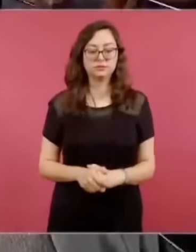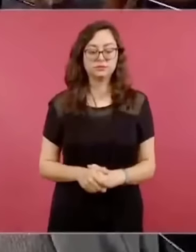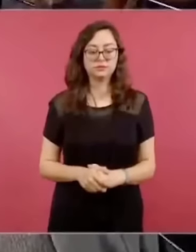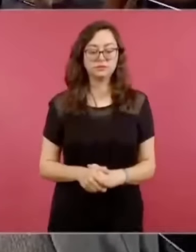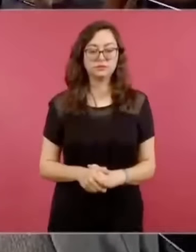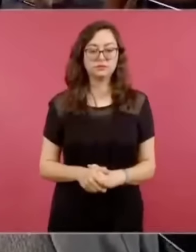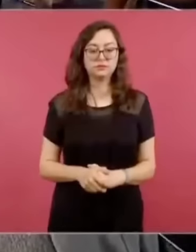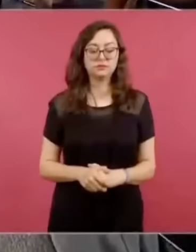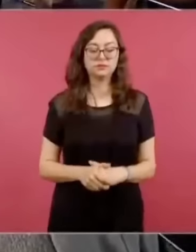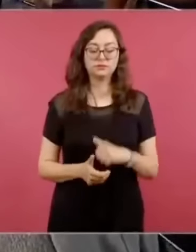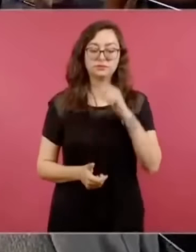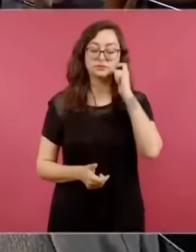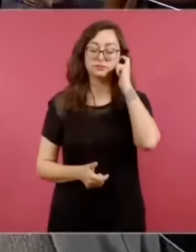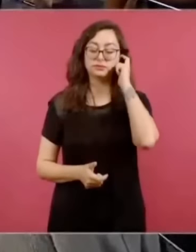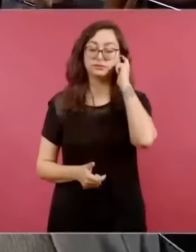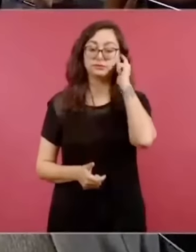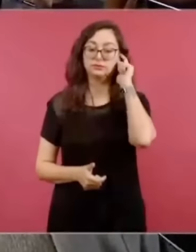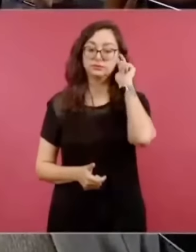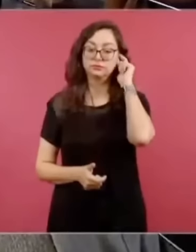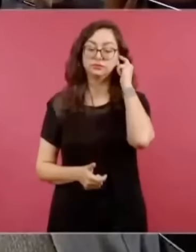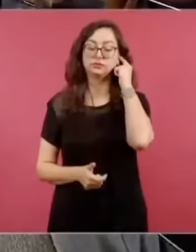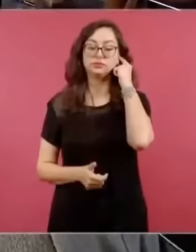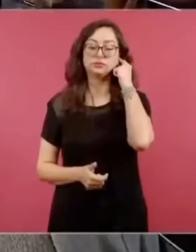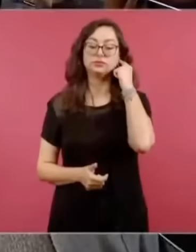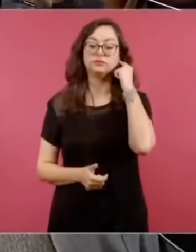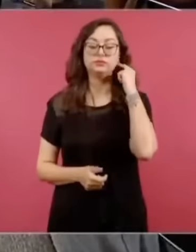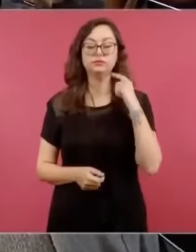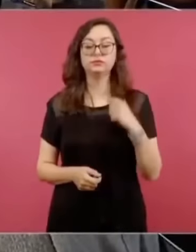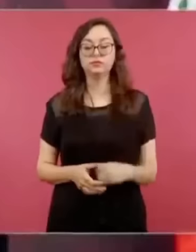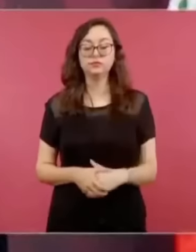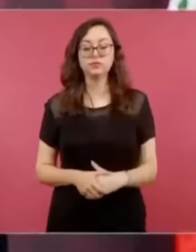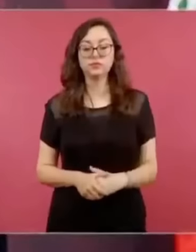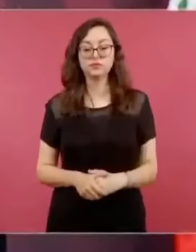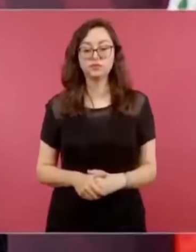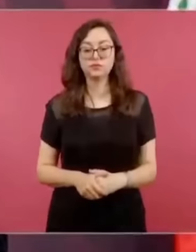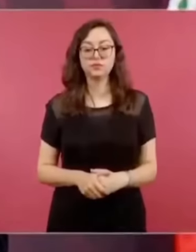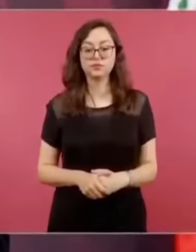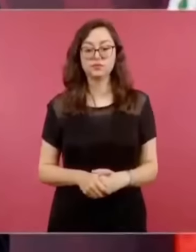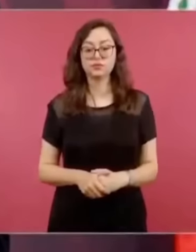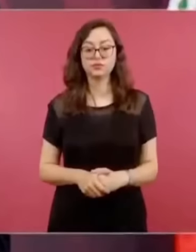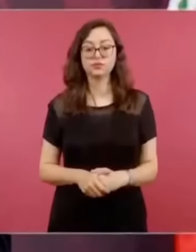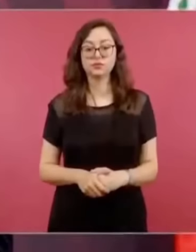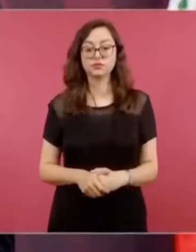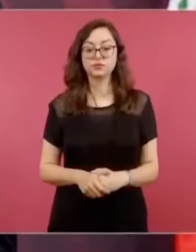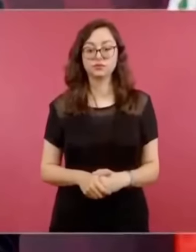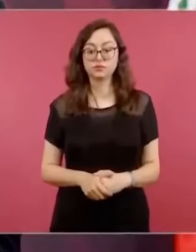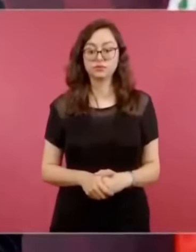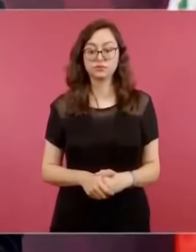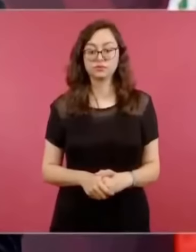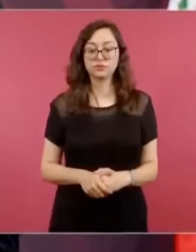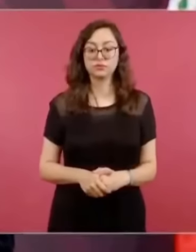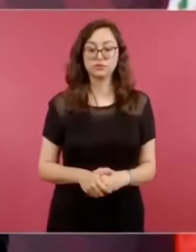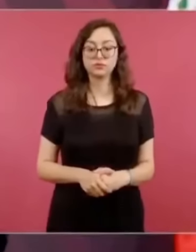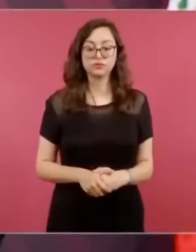Ya hemos visto aquí cómo cuando planteamos que íbamos a aumentar